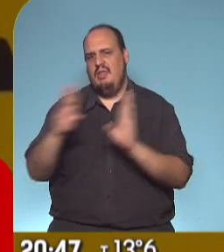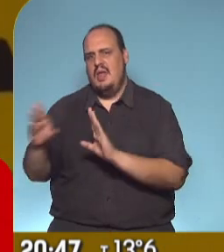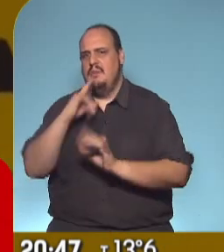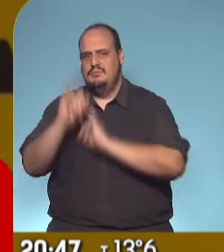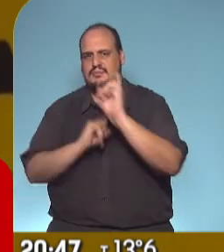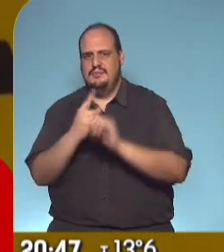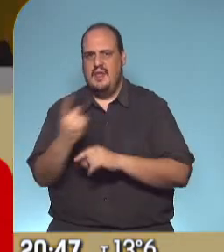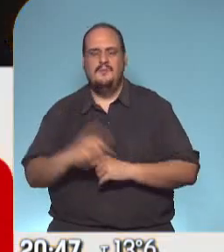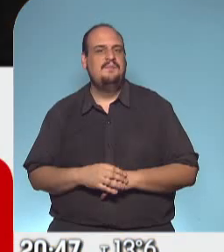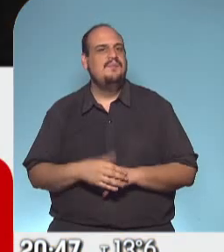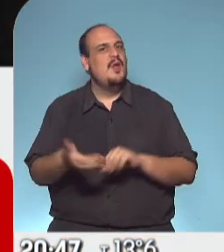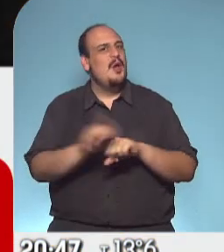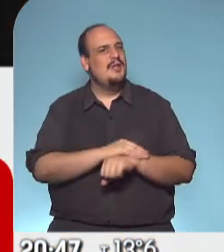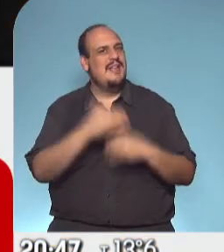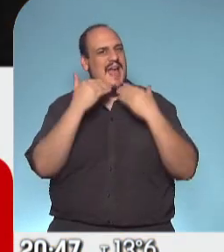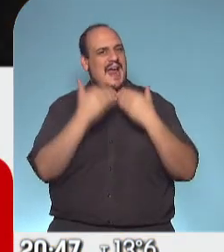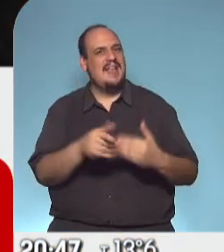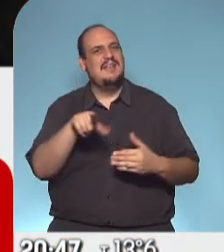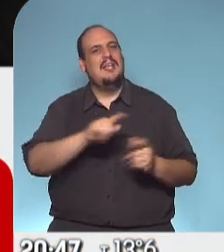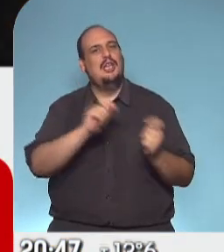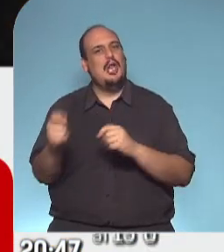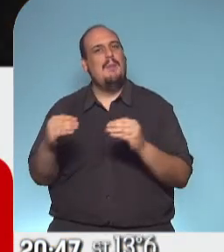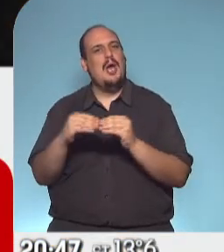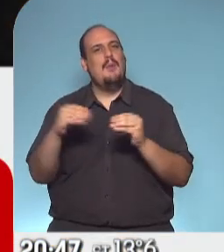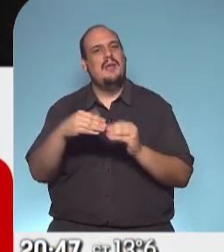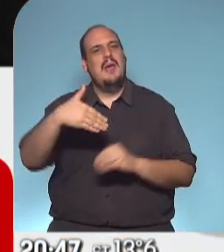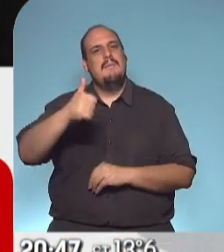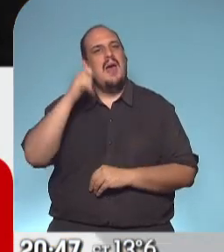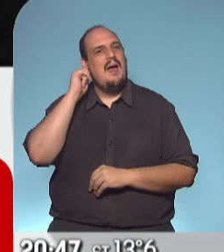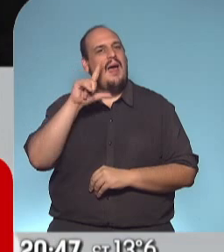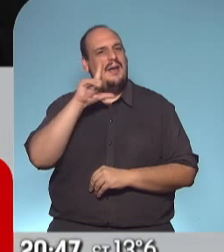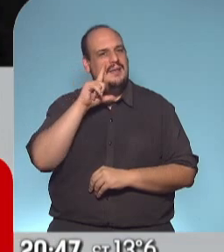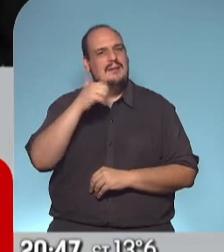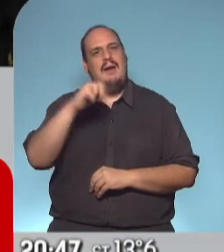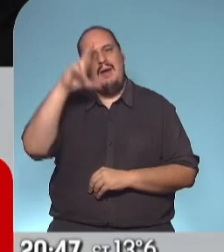Muchas gracias, Horacio Rodríguez Larreta. Sierra, allí junto a usted, Magalí Arens. Buenas noches.